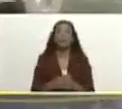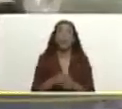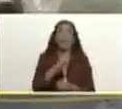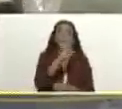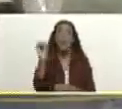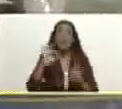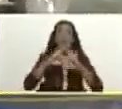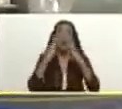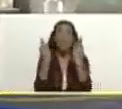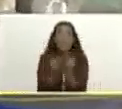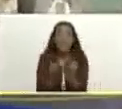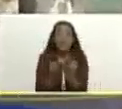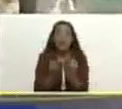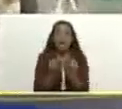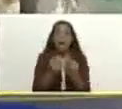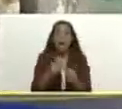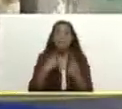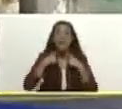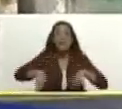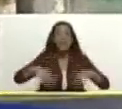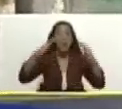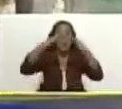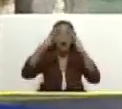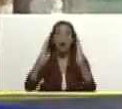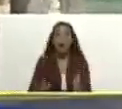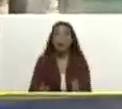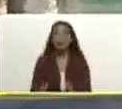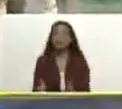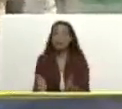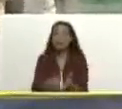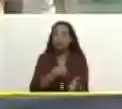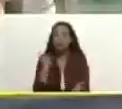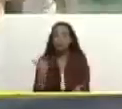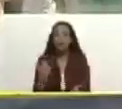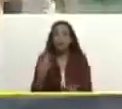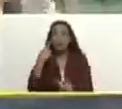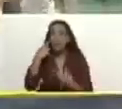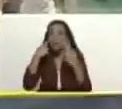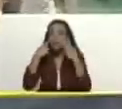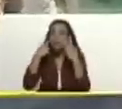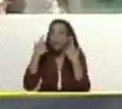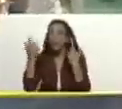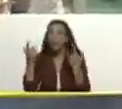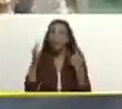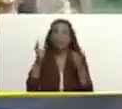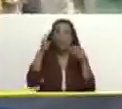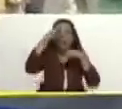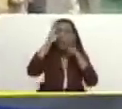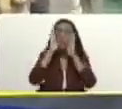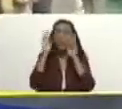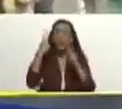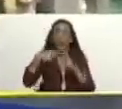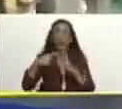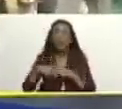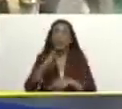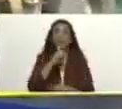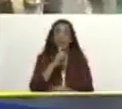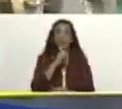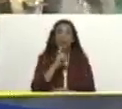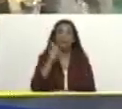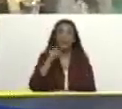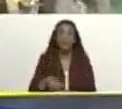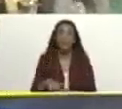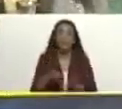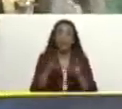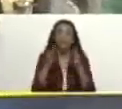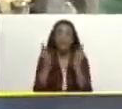más de 20 familias donde la Secretaría del Poder Popular de la Gobernación ha estado presente en cada una de las situaciones difíciles porque está pasando de